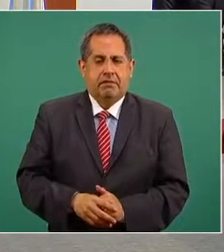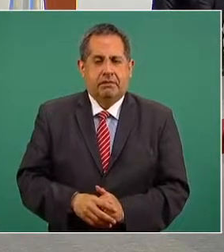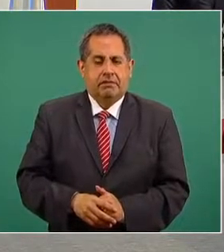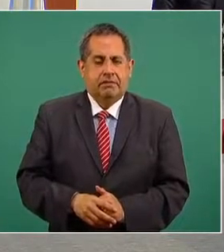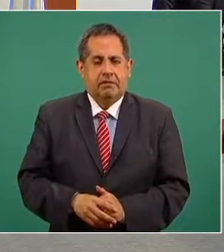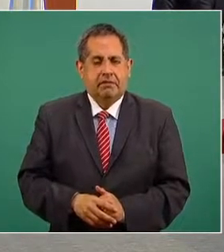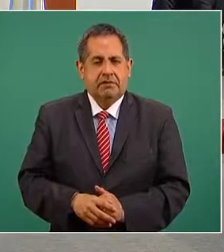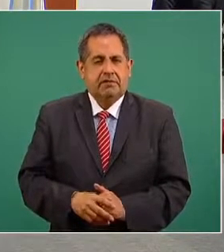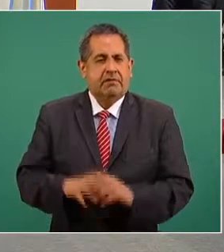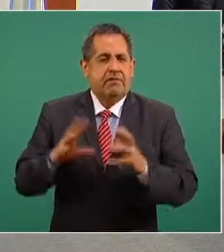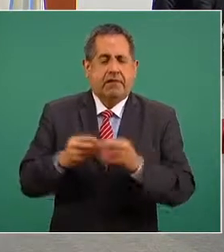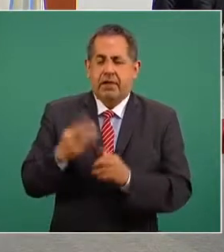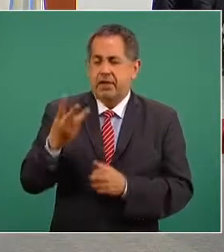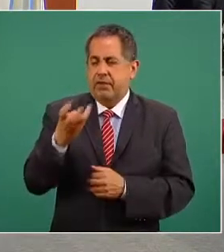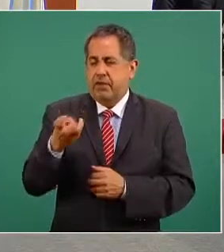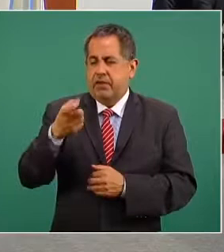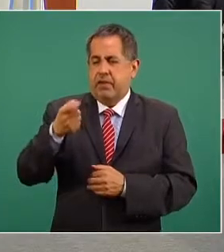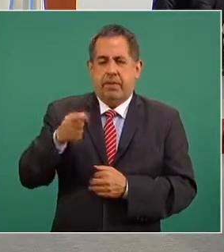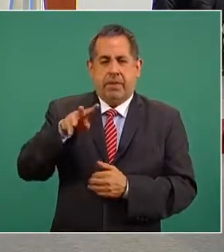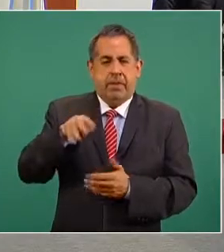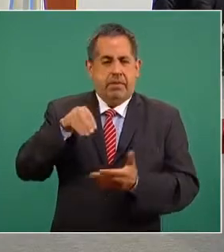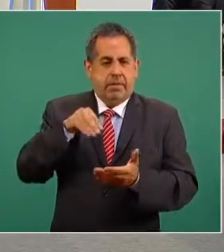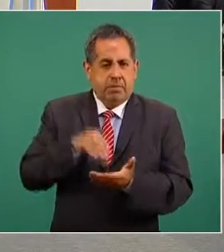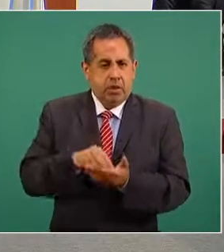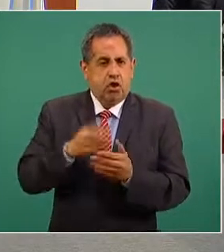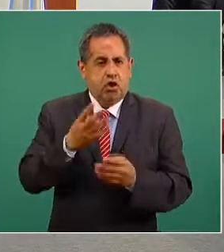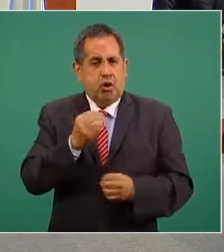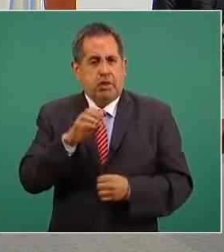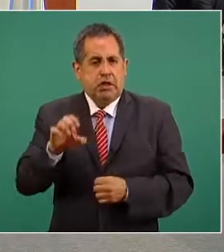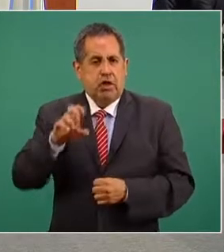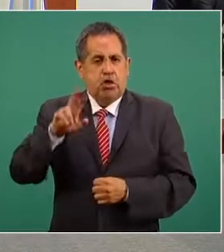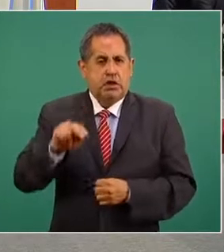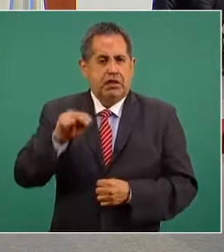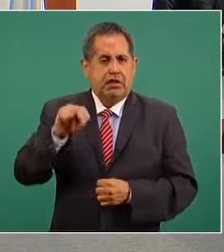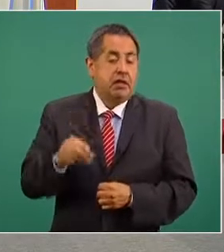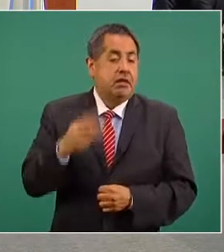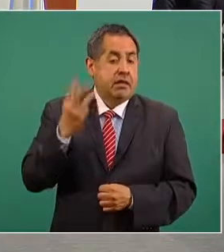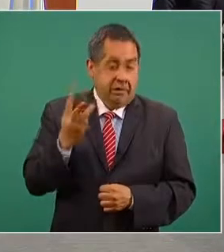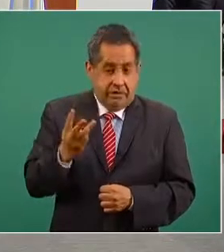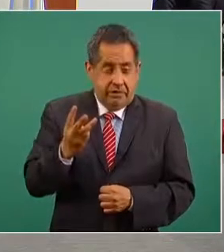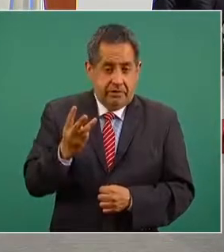trescientas veintinueve mil novecientas ochenta y tres